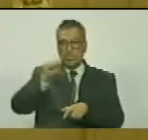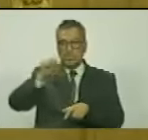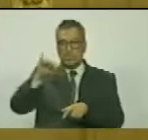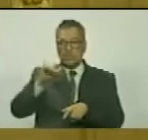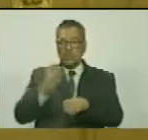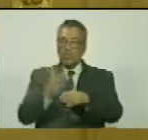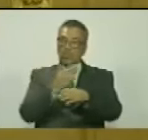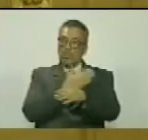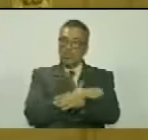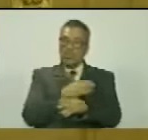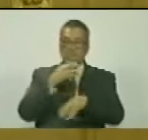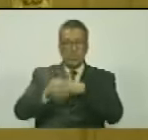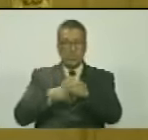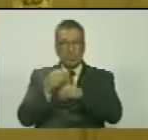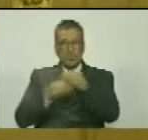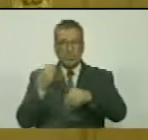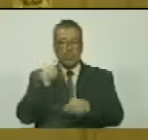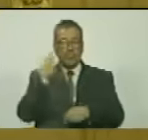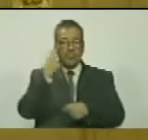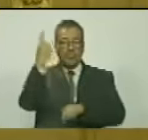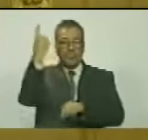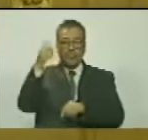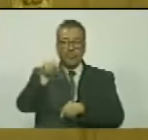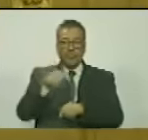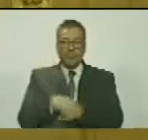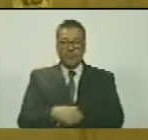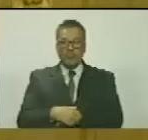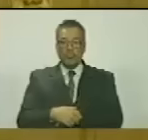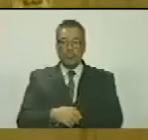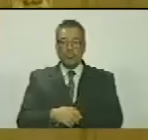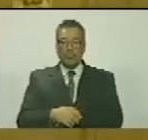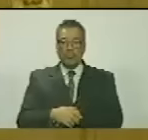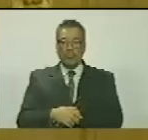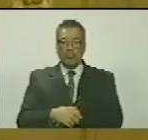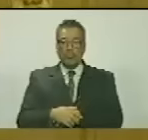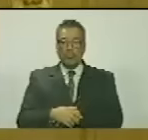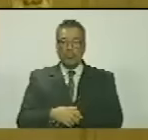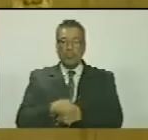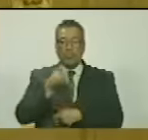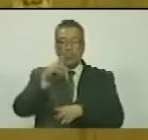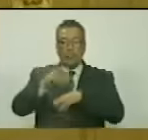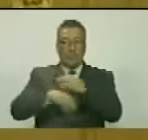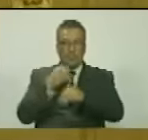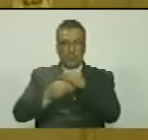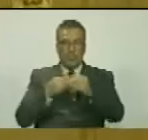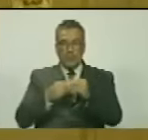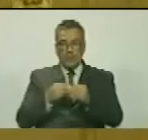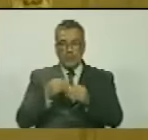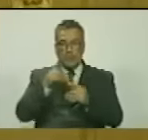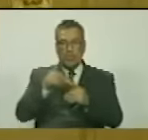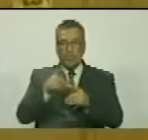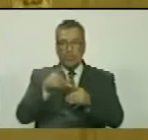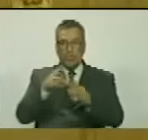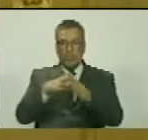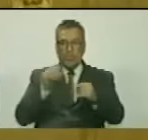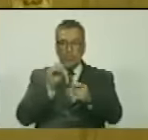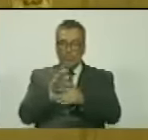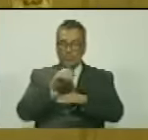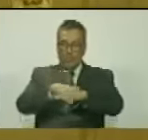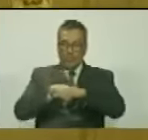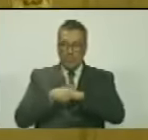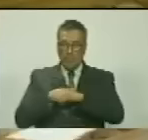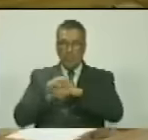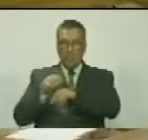ante sus hechos heroicos, al hacer correr a los ingleses que